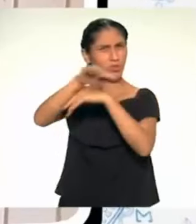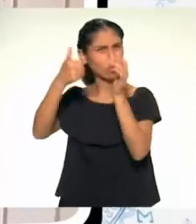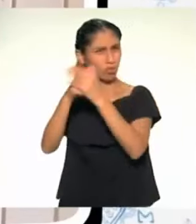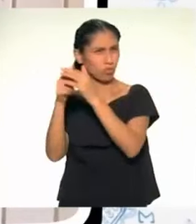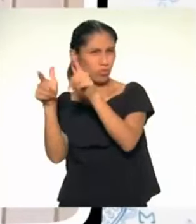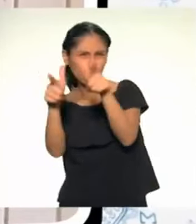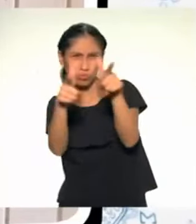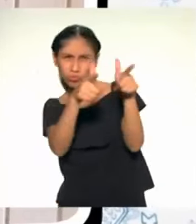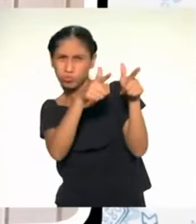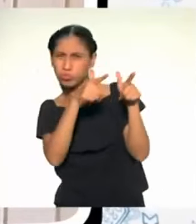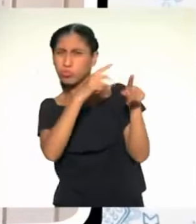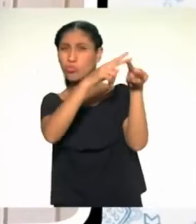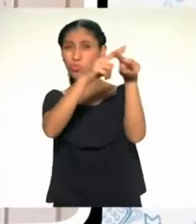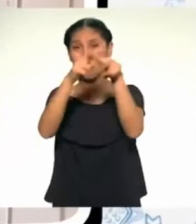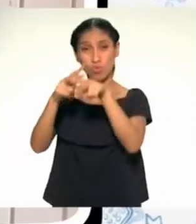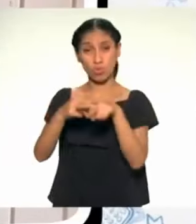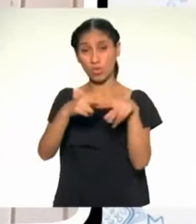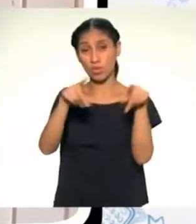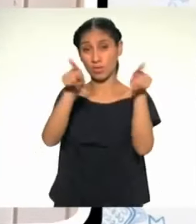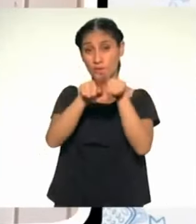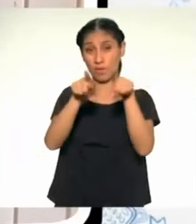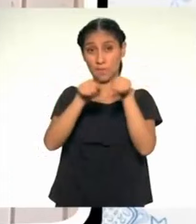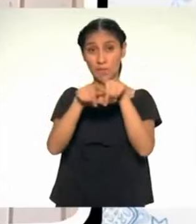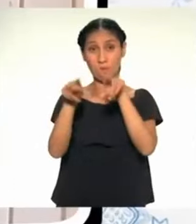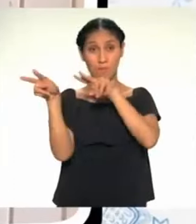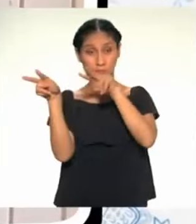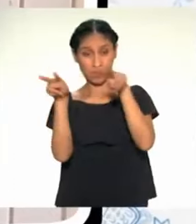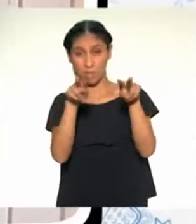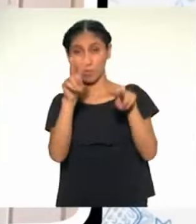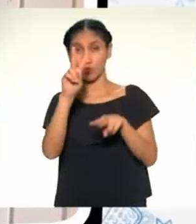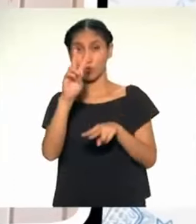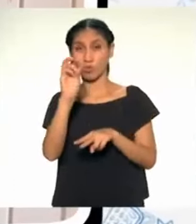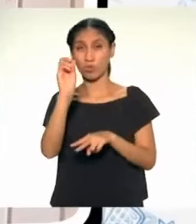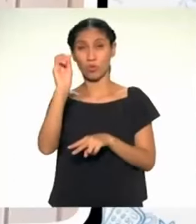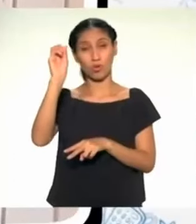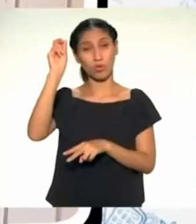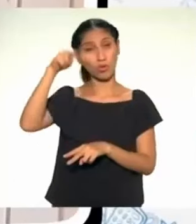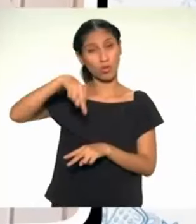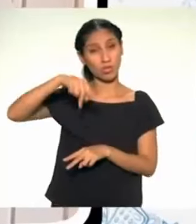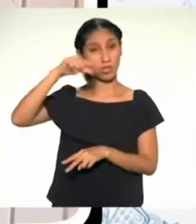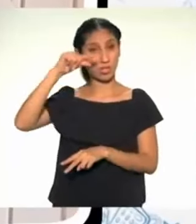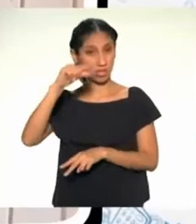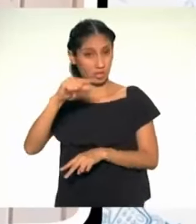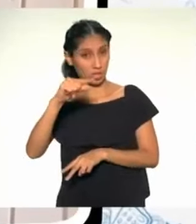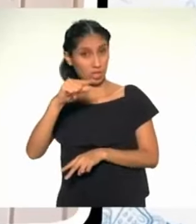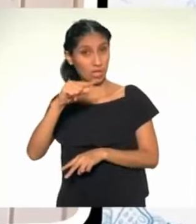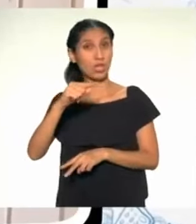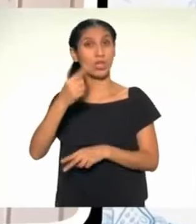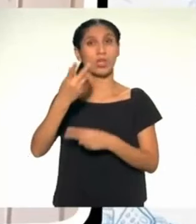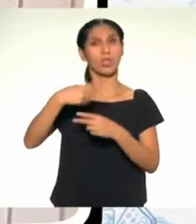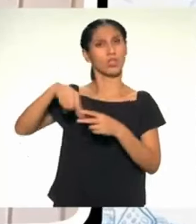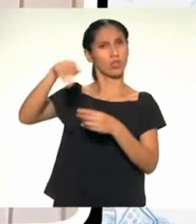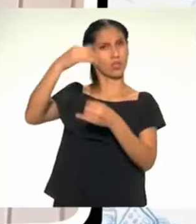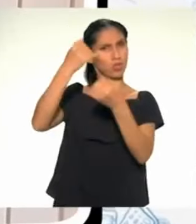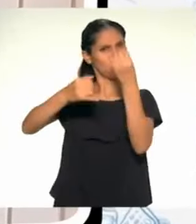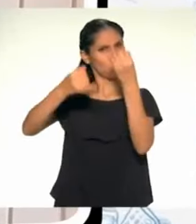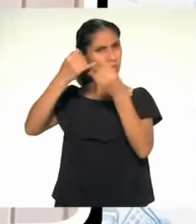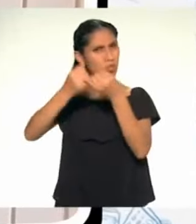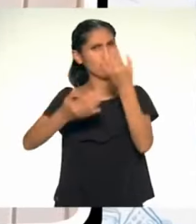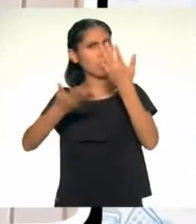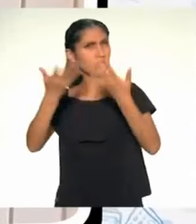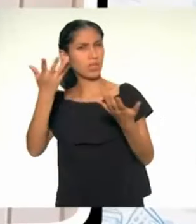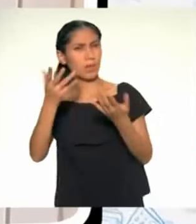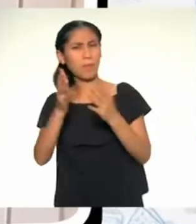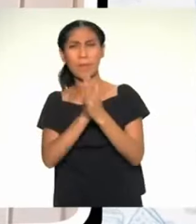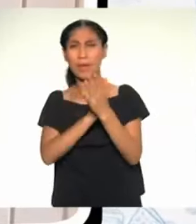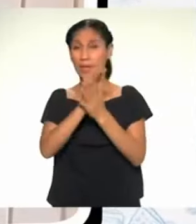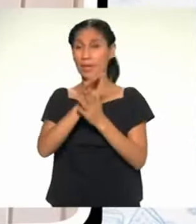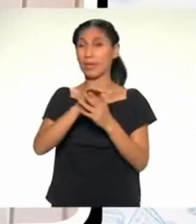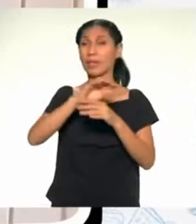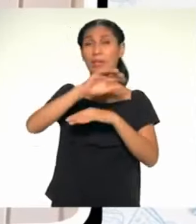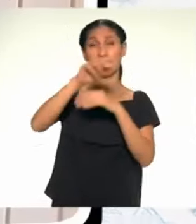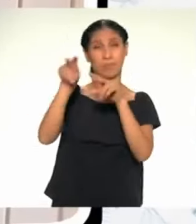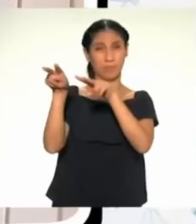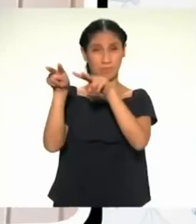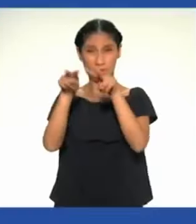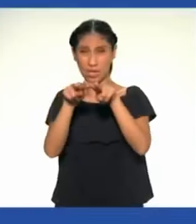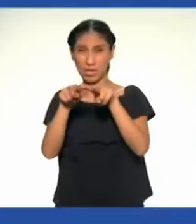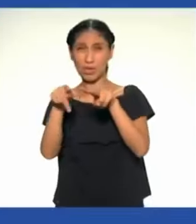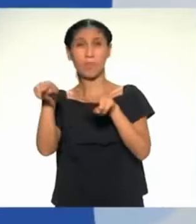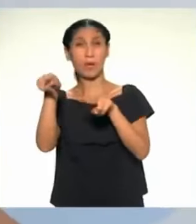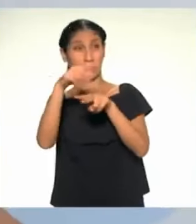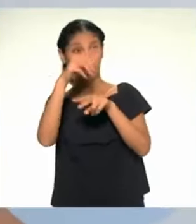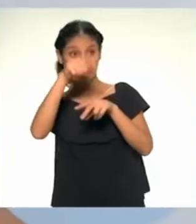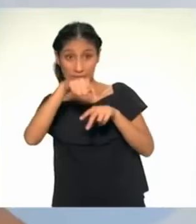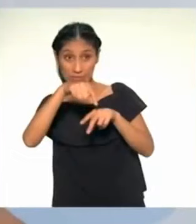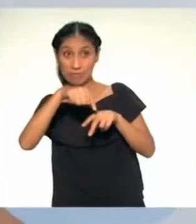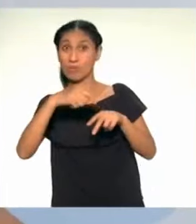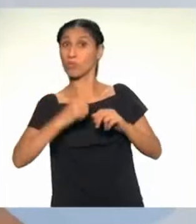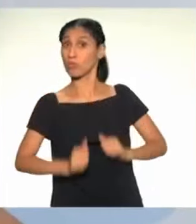También existen ONGs como Selva Limpia y Vida Verde. Estas dos últimas son iniciativas de la ciudadanía para el mejoramiento del ambiente en mi ciudad.